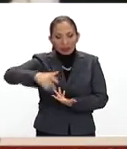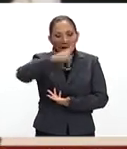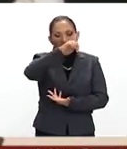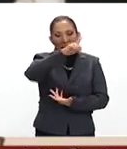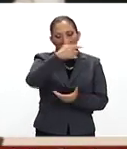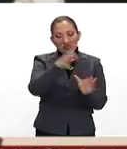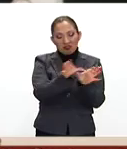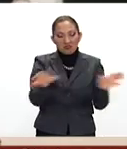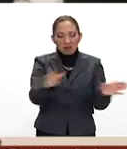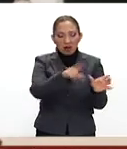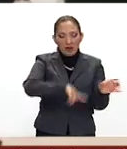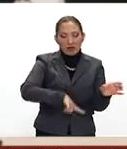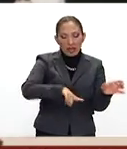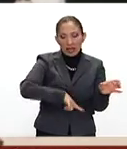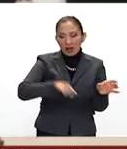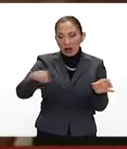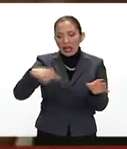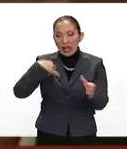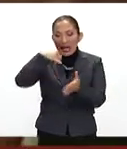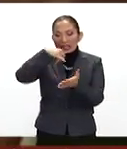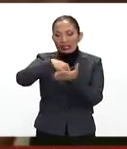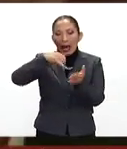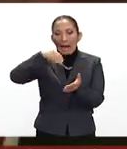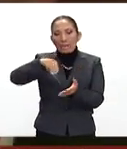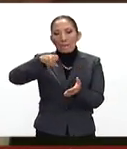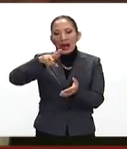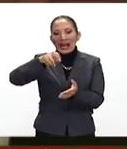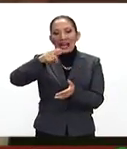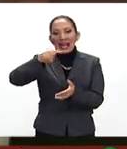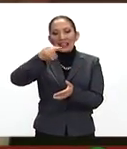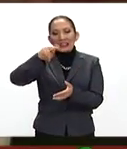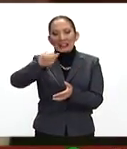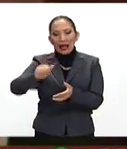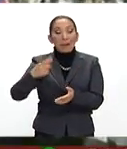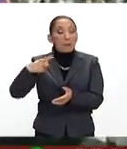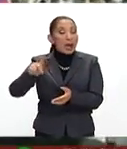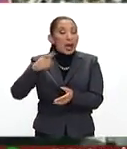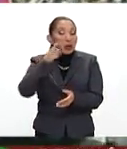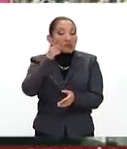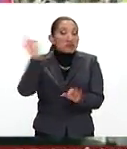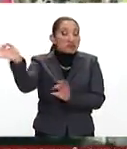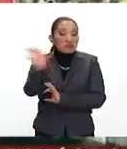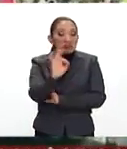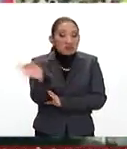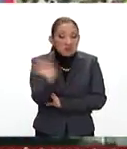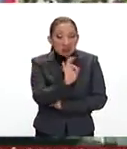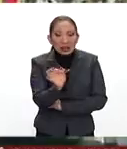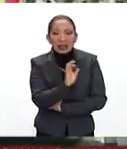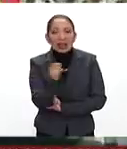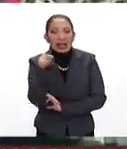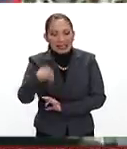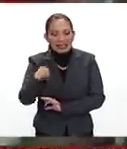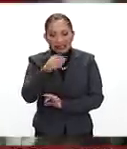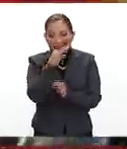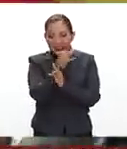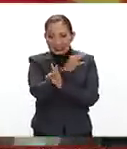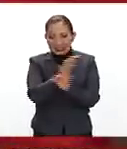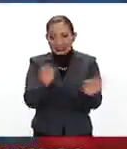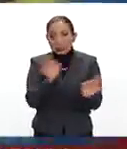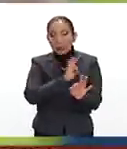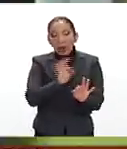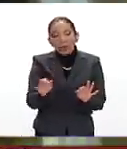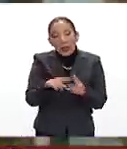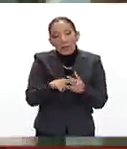partes en la isla de Margarita, pero minutos después de que se diera ese anuncio de